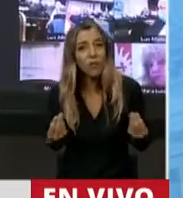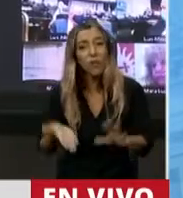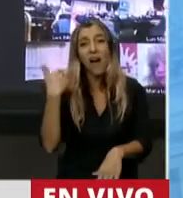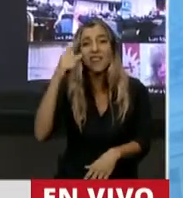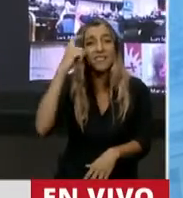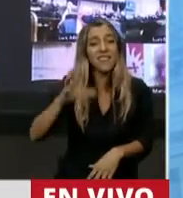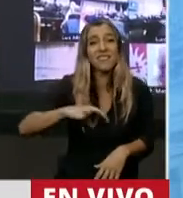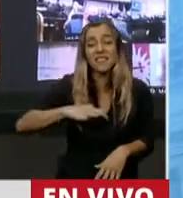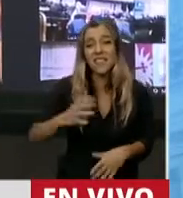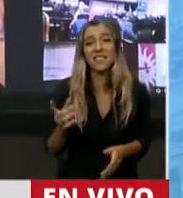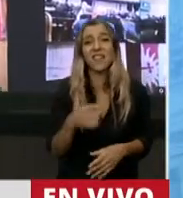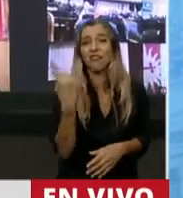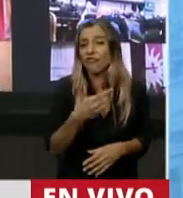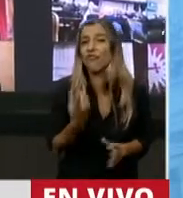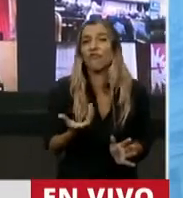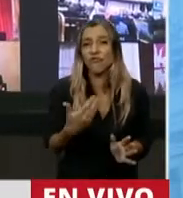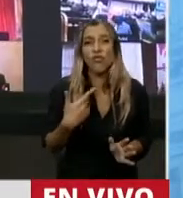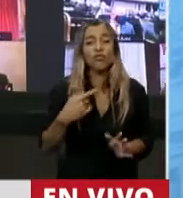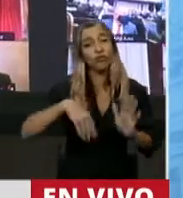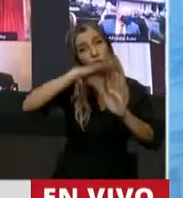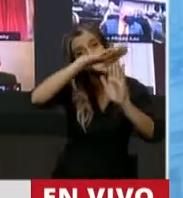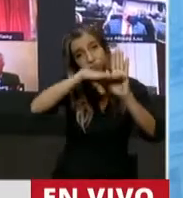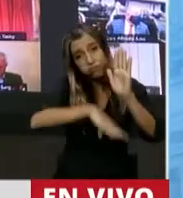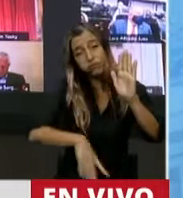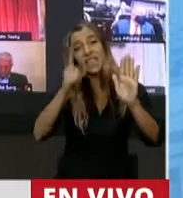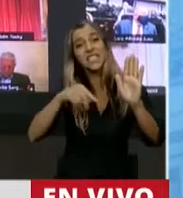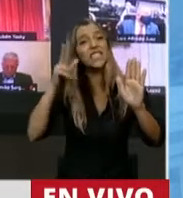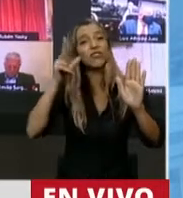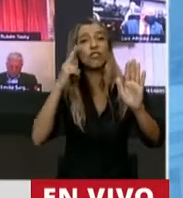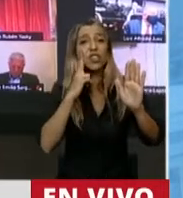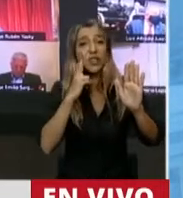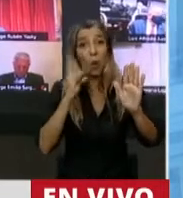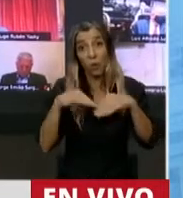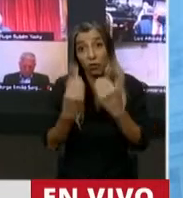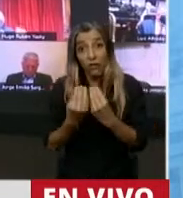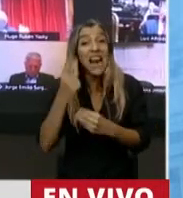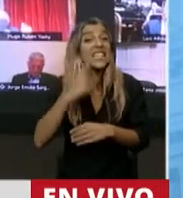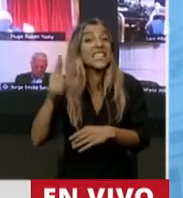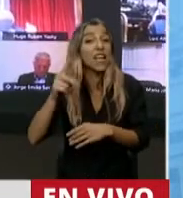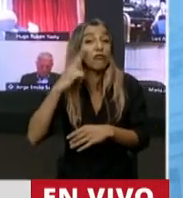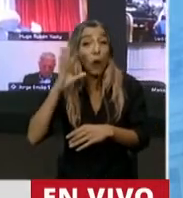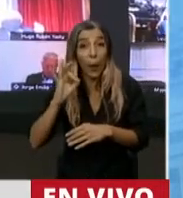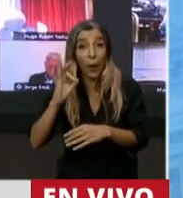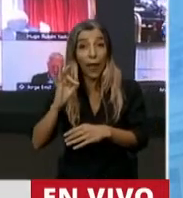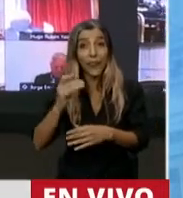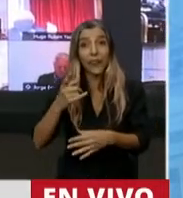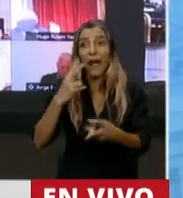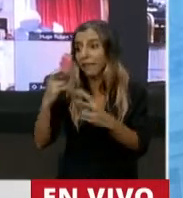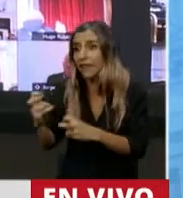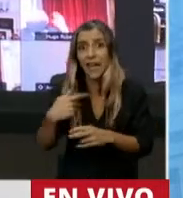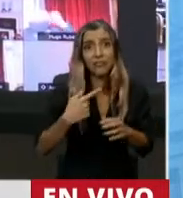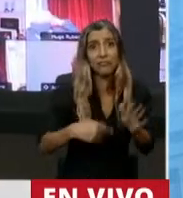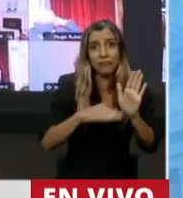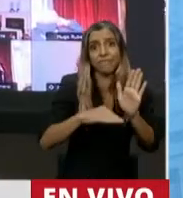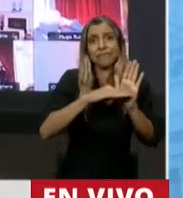impositiva igual a cero, ocupa el ranking 189 entre 190 países analizados y tiene una carga